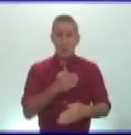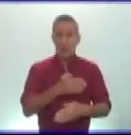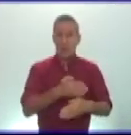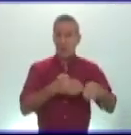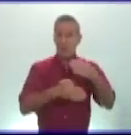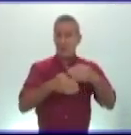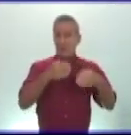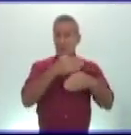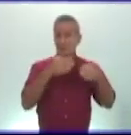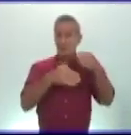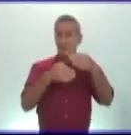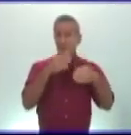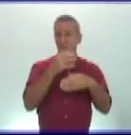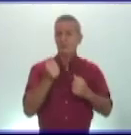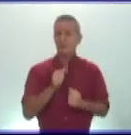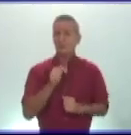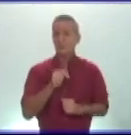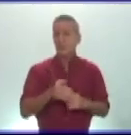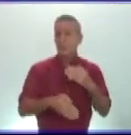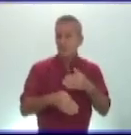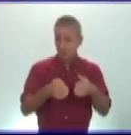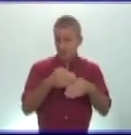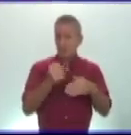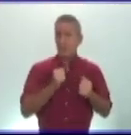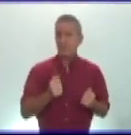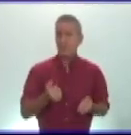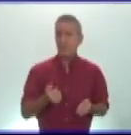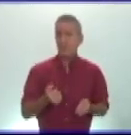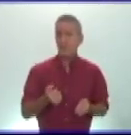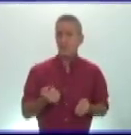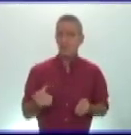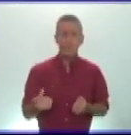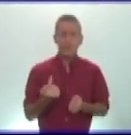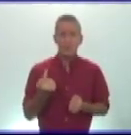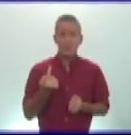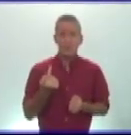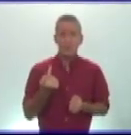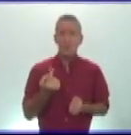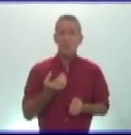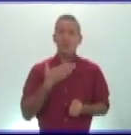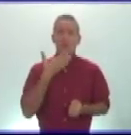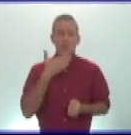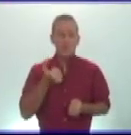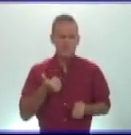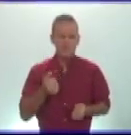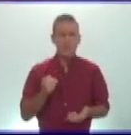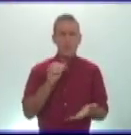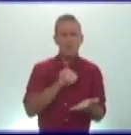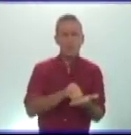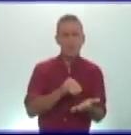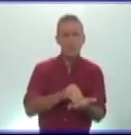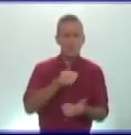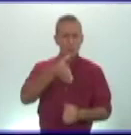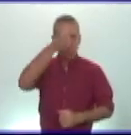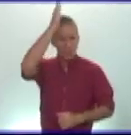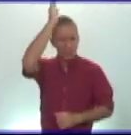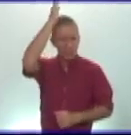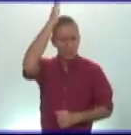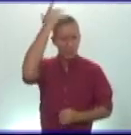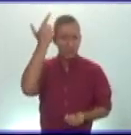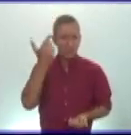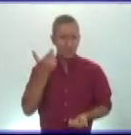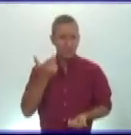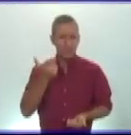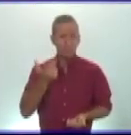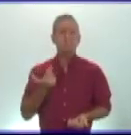bueno sobre la arquitectura uno de los grandes aportes de la civilización romana fue en términos